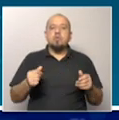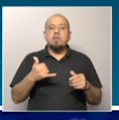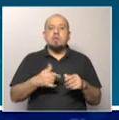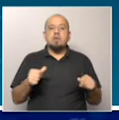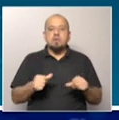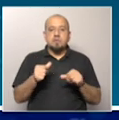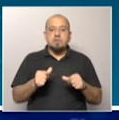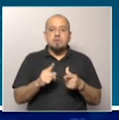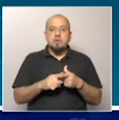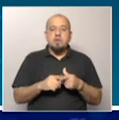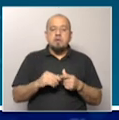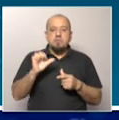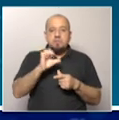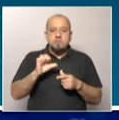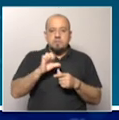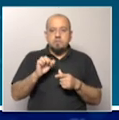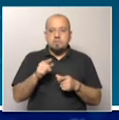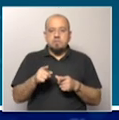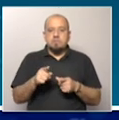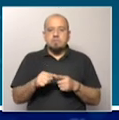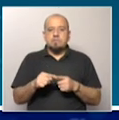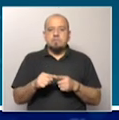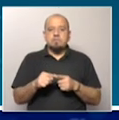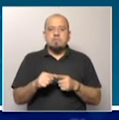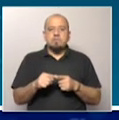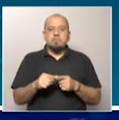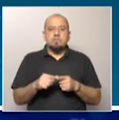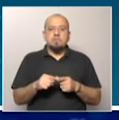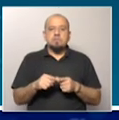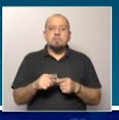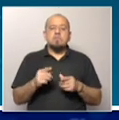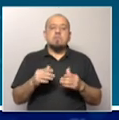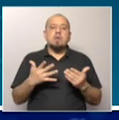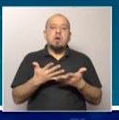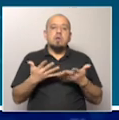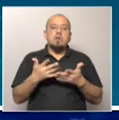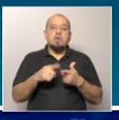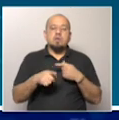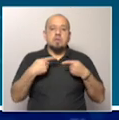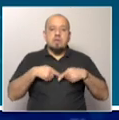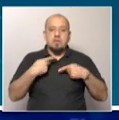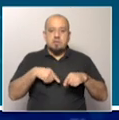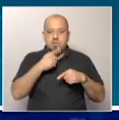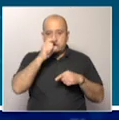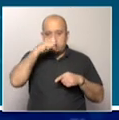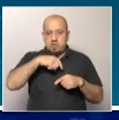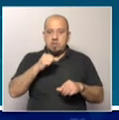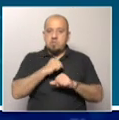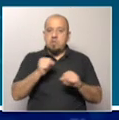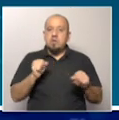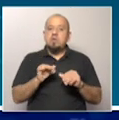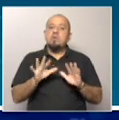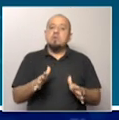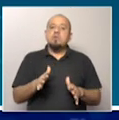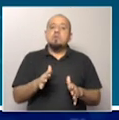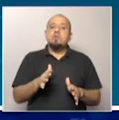las empresas que allí operan, y bueno, todavía la Intendencia puede dar una marcha atrás, ¿no?